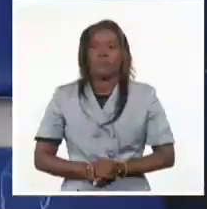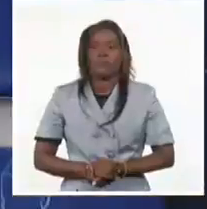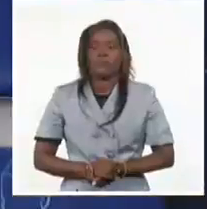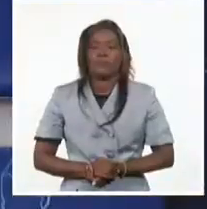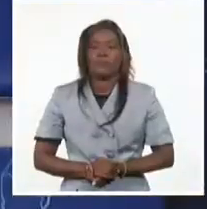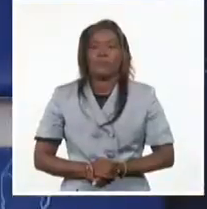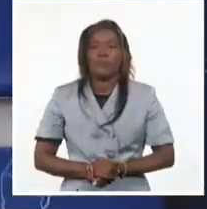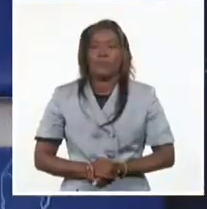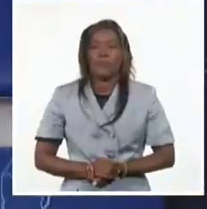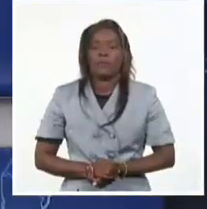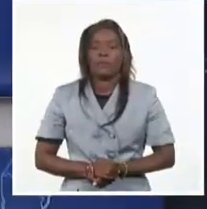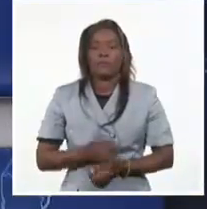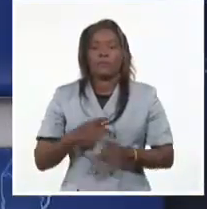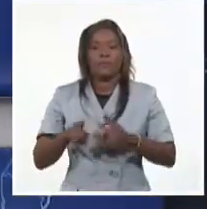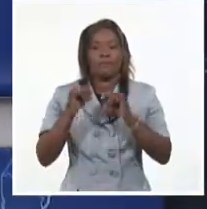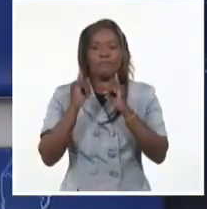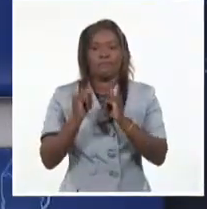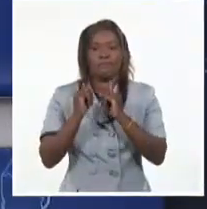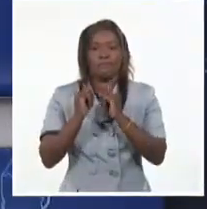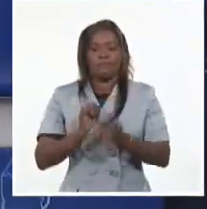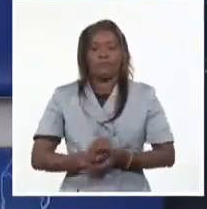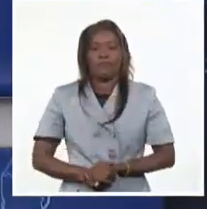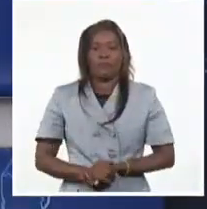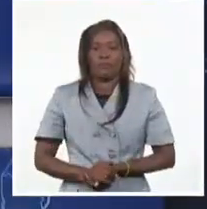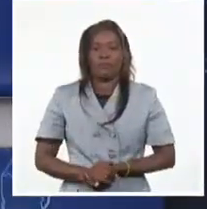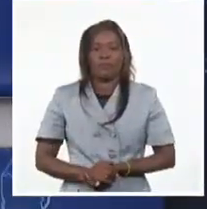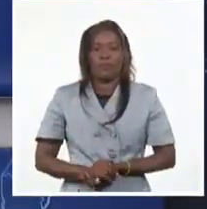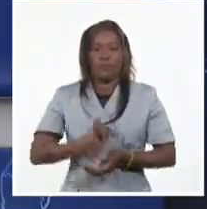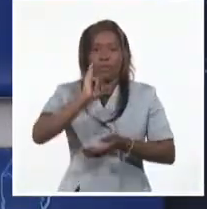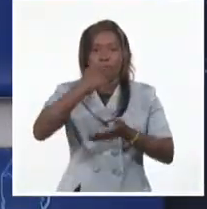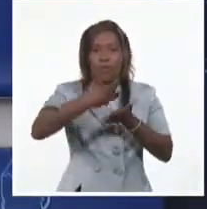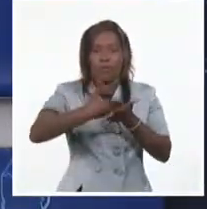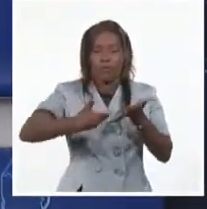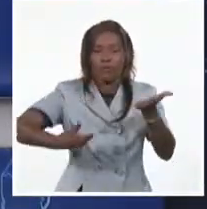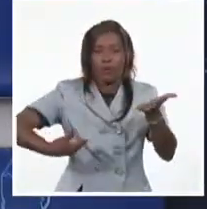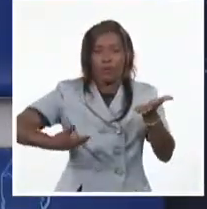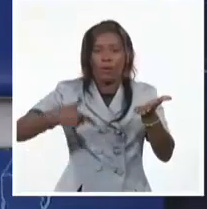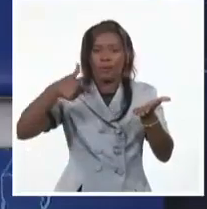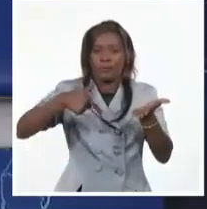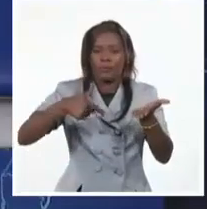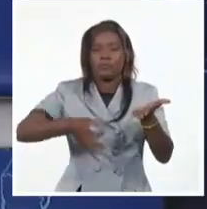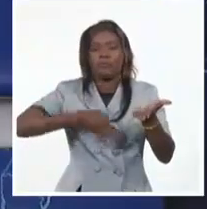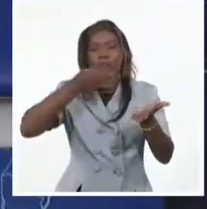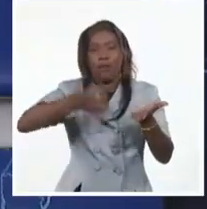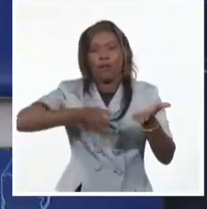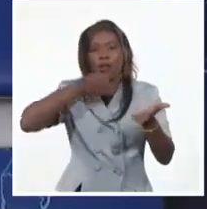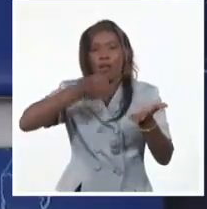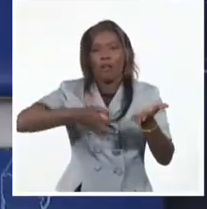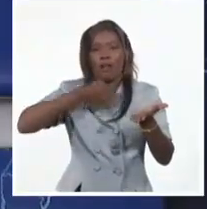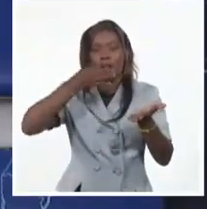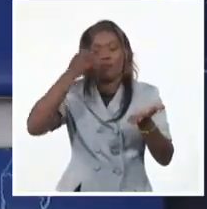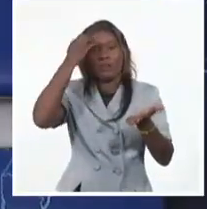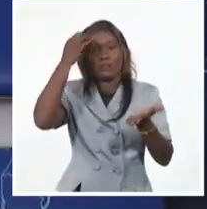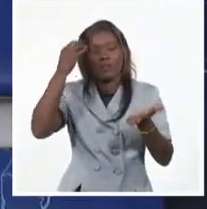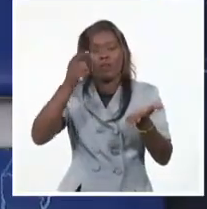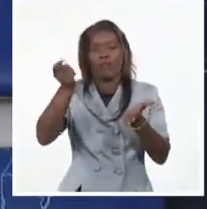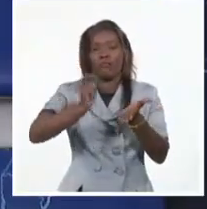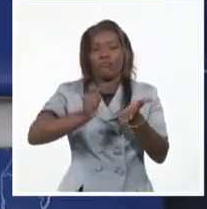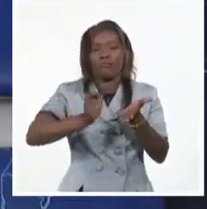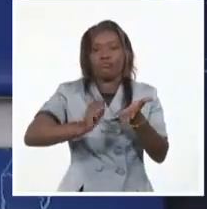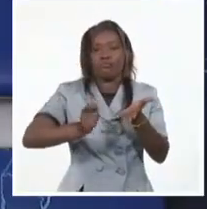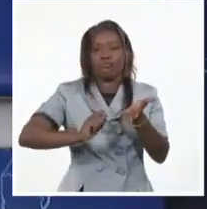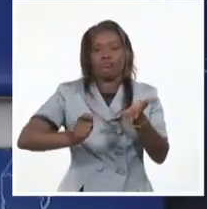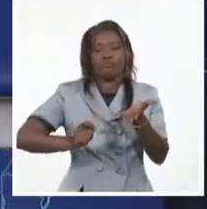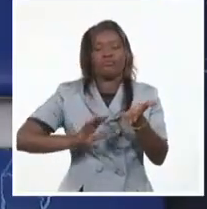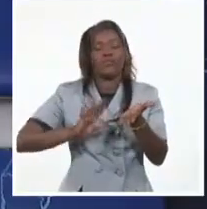El informe de rendición de cuenta del Consejo de Estado a la Asamblea Nacional del Poder Popular quedó publicado y disponible